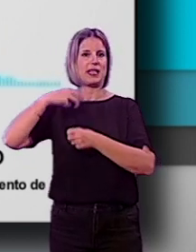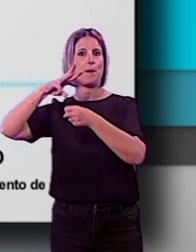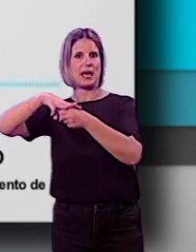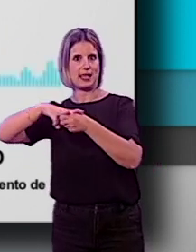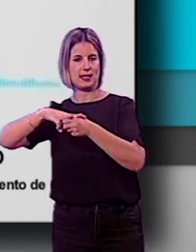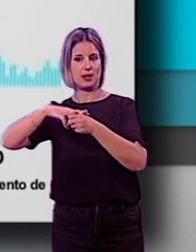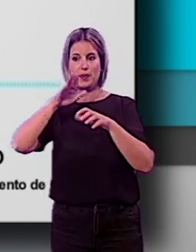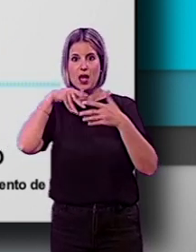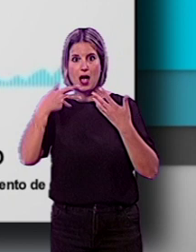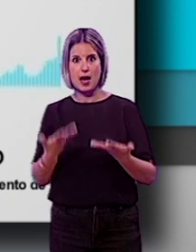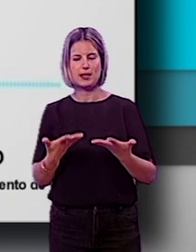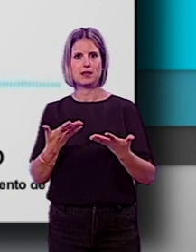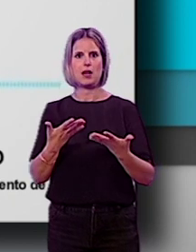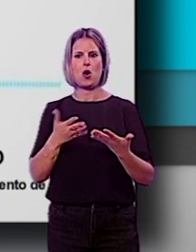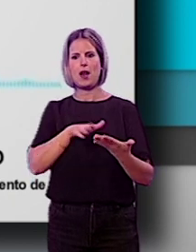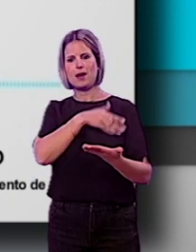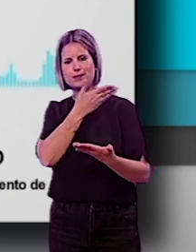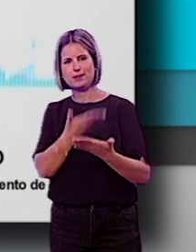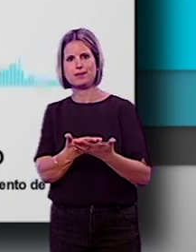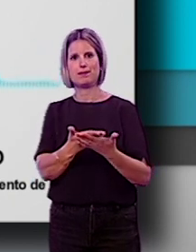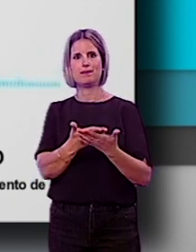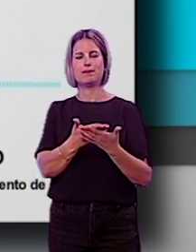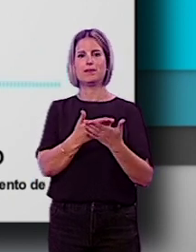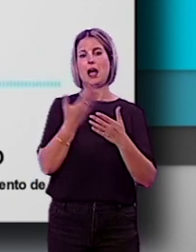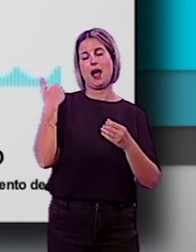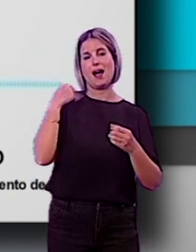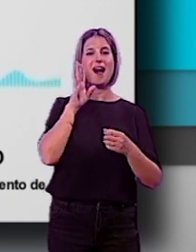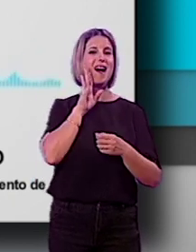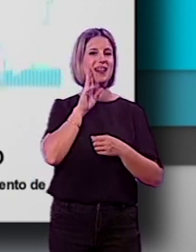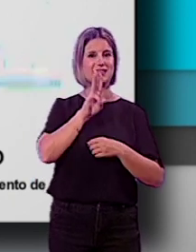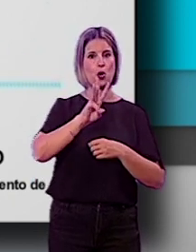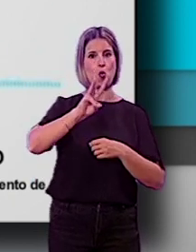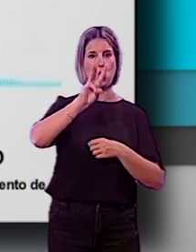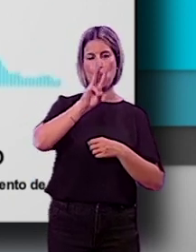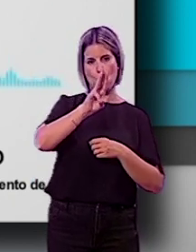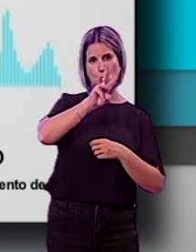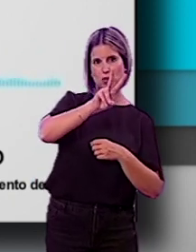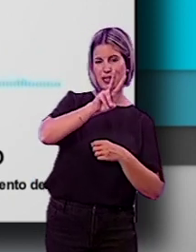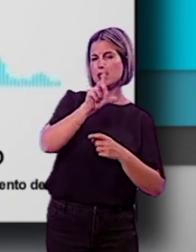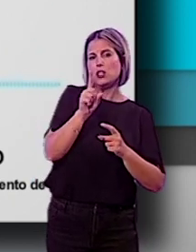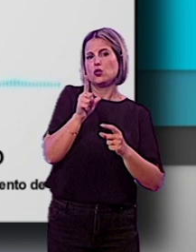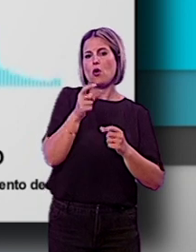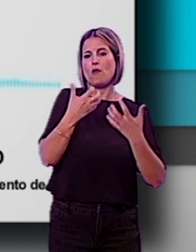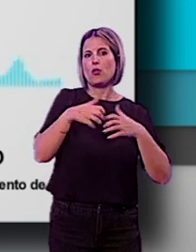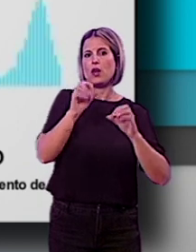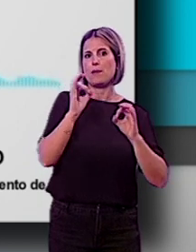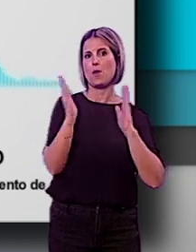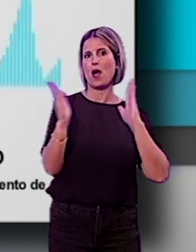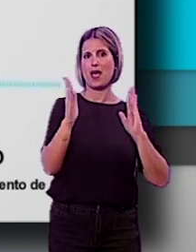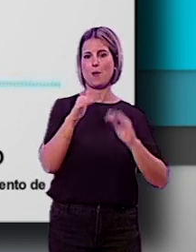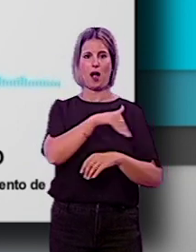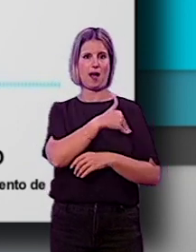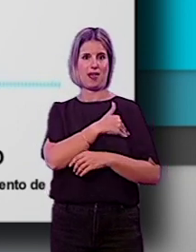Hasta ahora esta conexión se venía dando a través de la línea U3 que funciona durante épocas lectivas y que el pasado otoño se vio